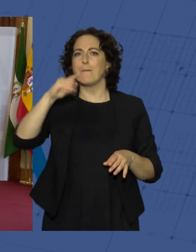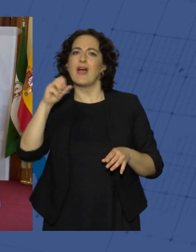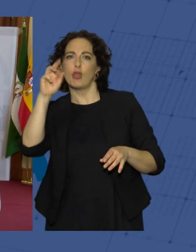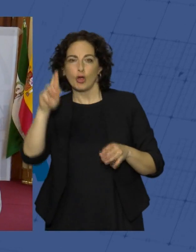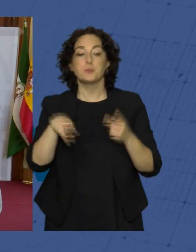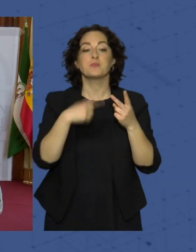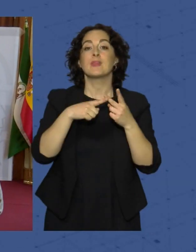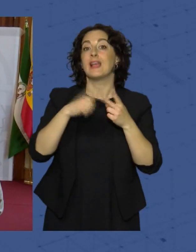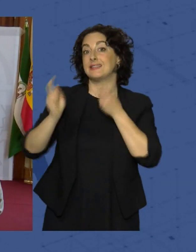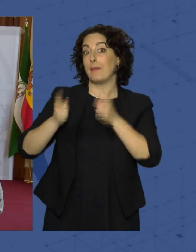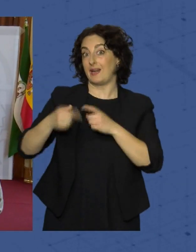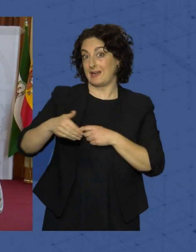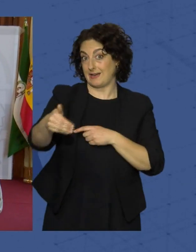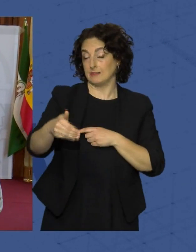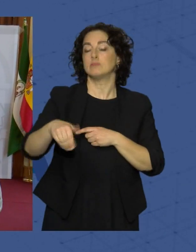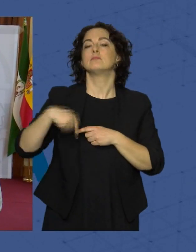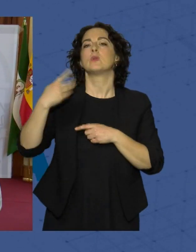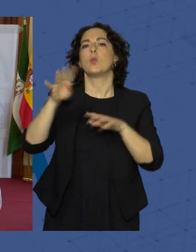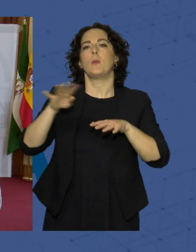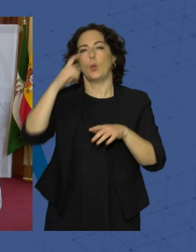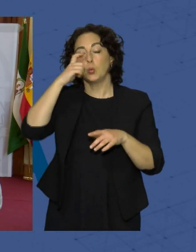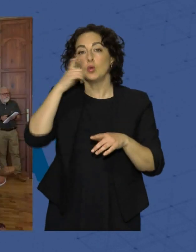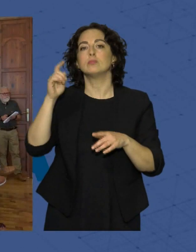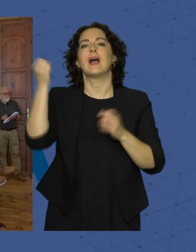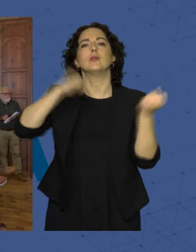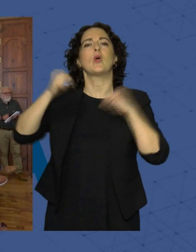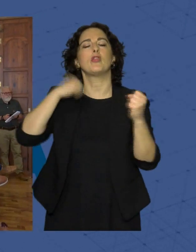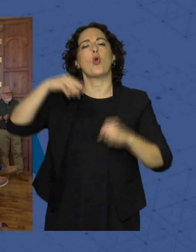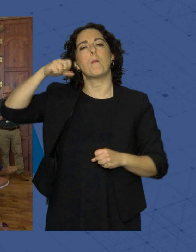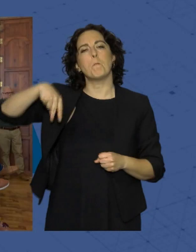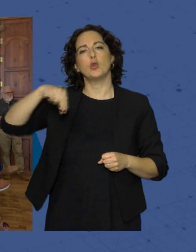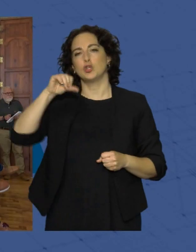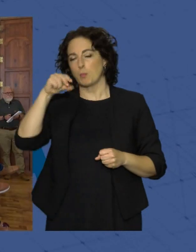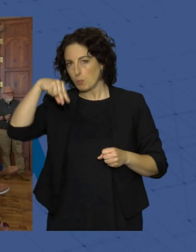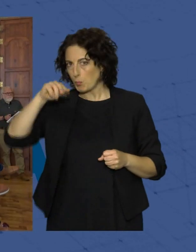Tabernas, en la Peña de Sorroche, será el escogido para la actuación de la cantaora Montse Pérez.